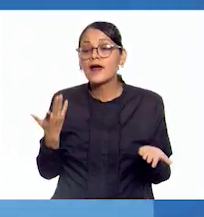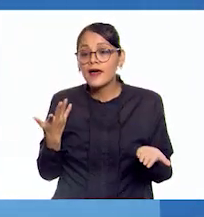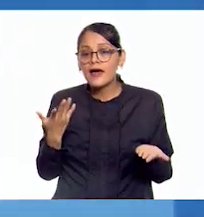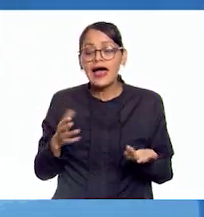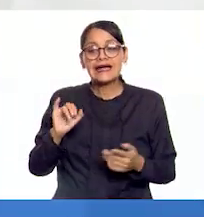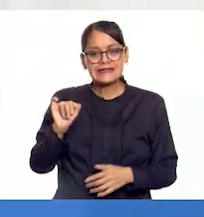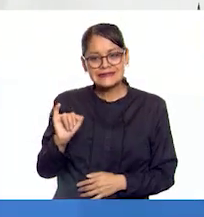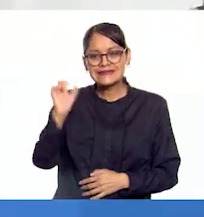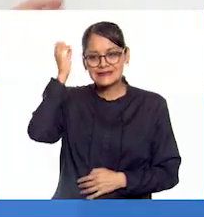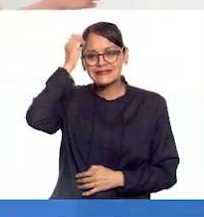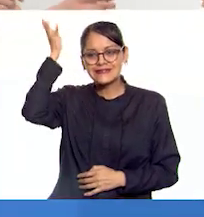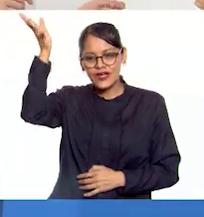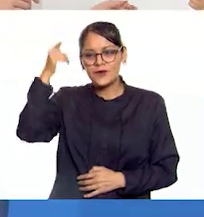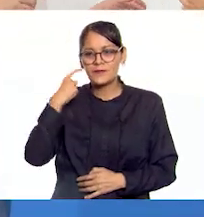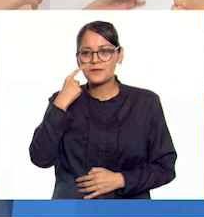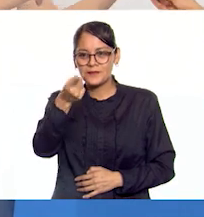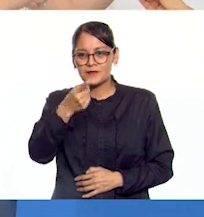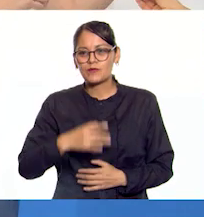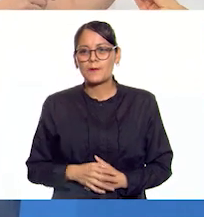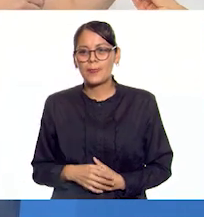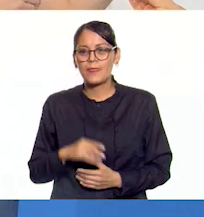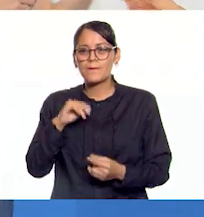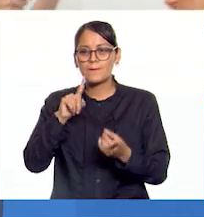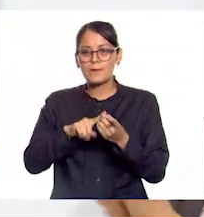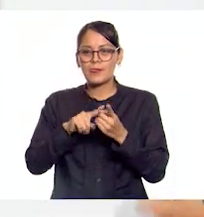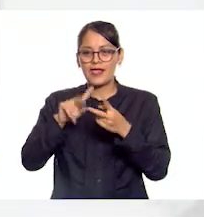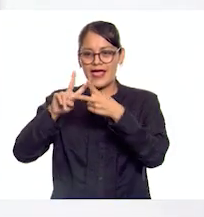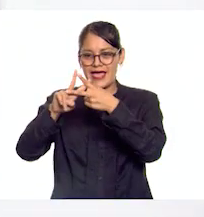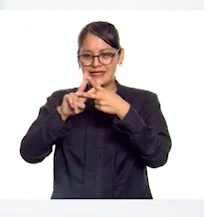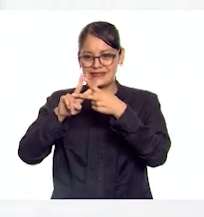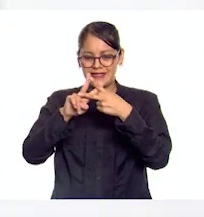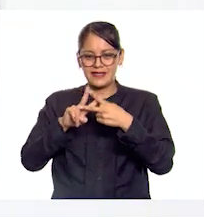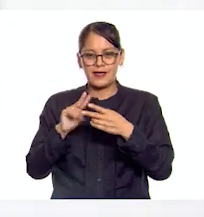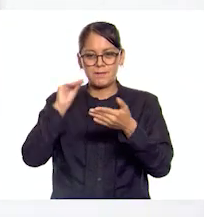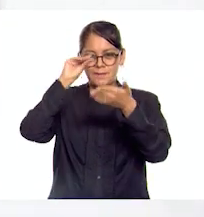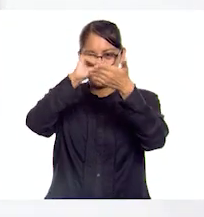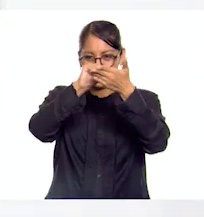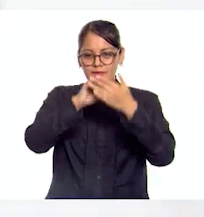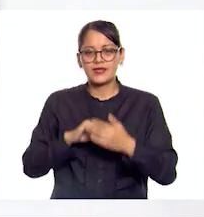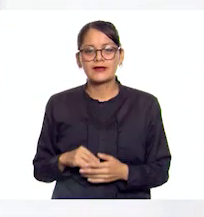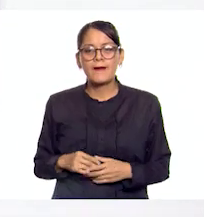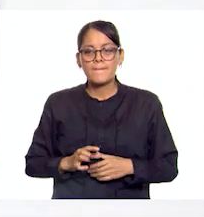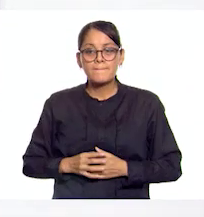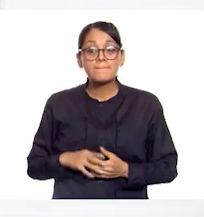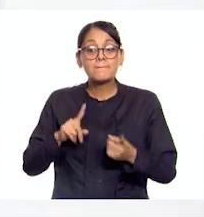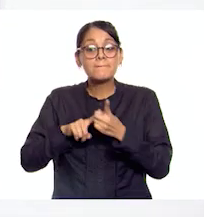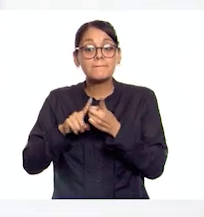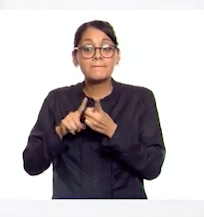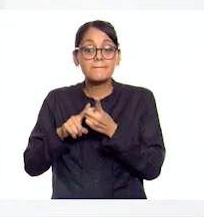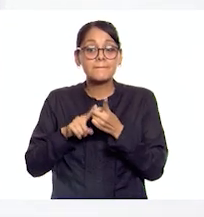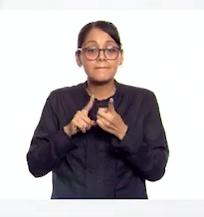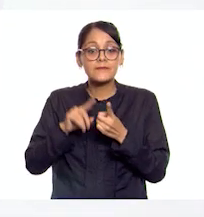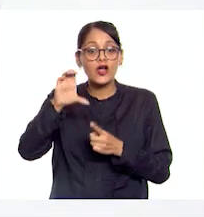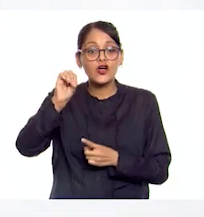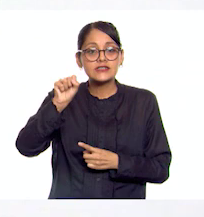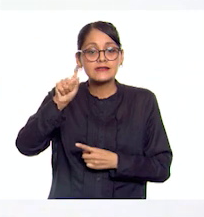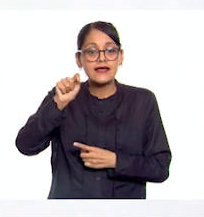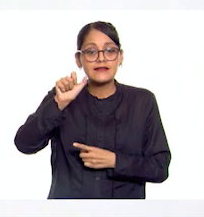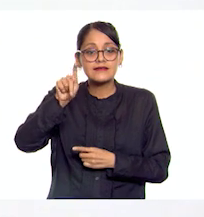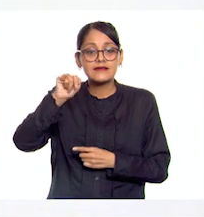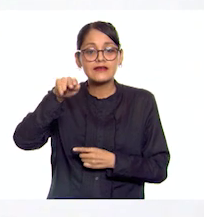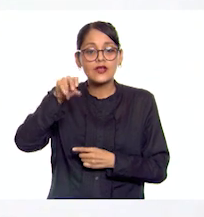lo olvidé. ¿Y lo vamos a marcar con la estrellita? Claro. ¿Dónde está? ¿Dónde está Constantinopla?